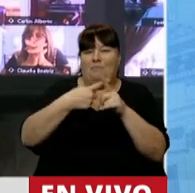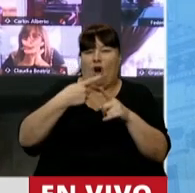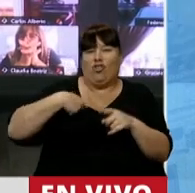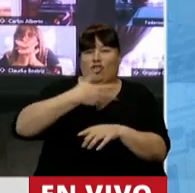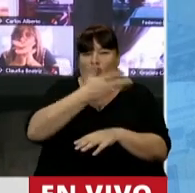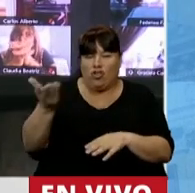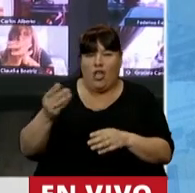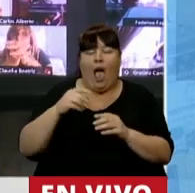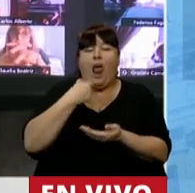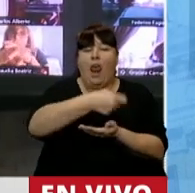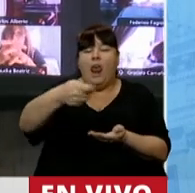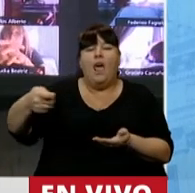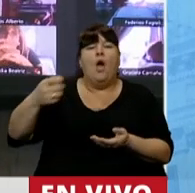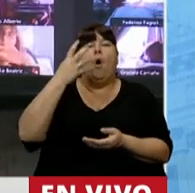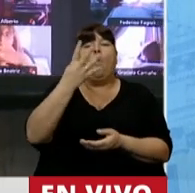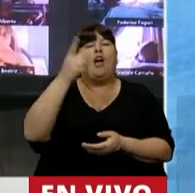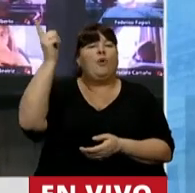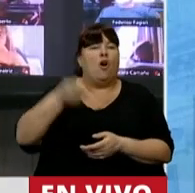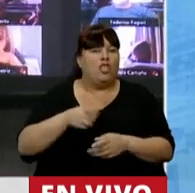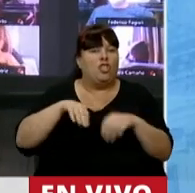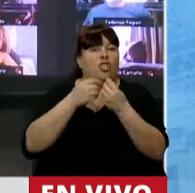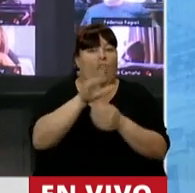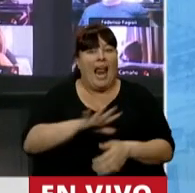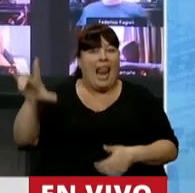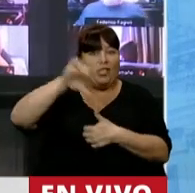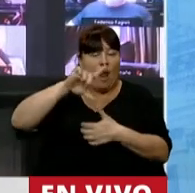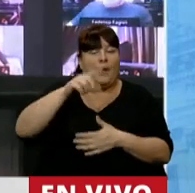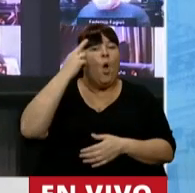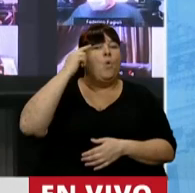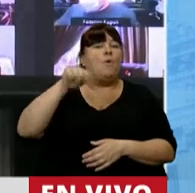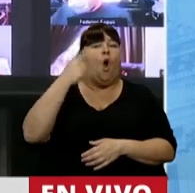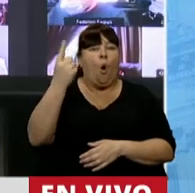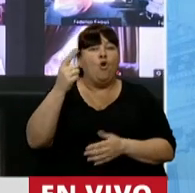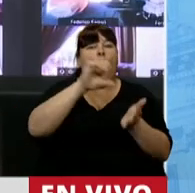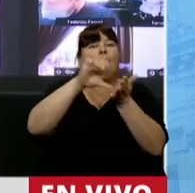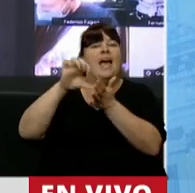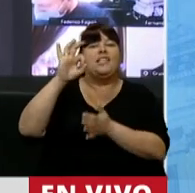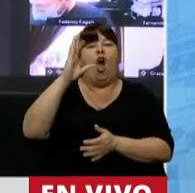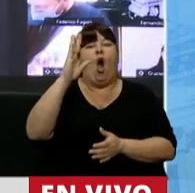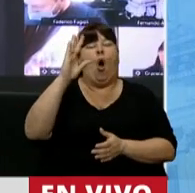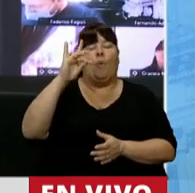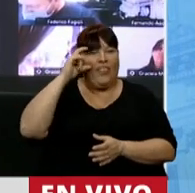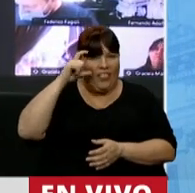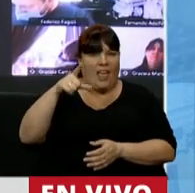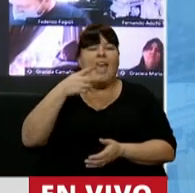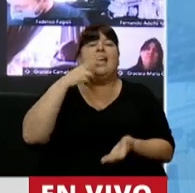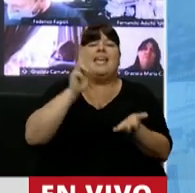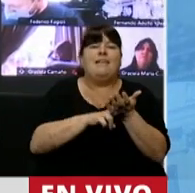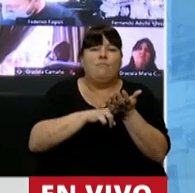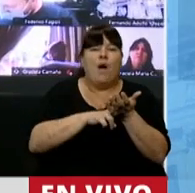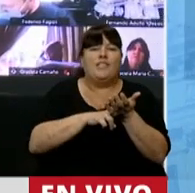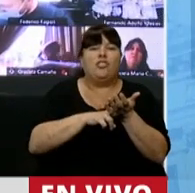llegaron al 4% en la región, 9,1% en los países de la OCDE. Los impuestos